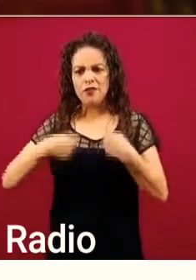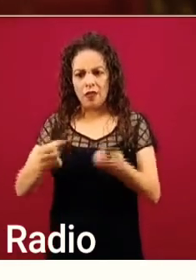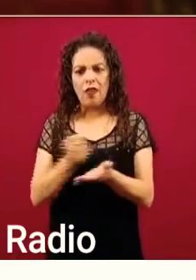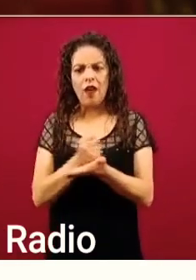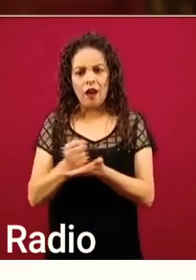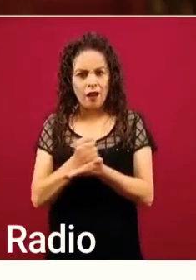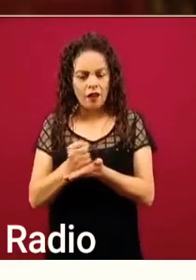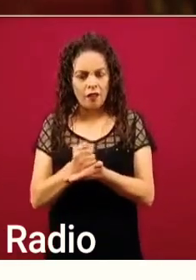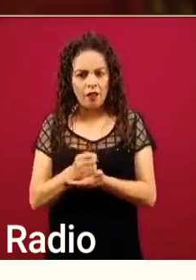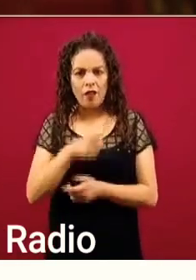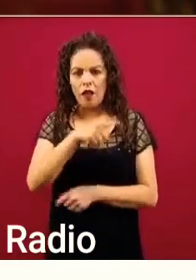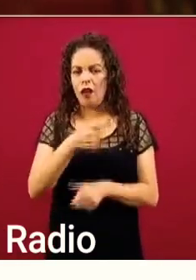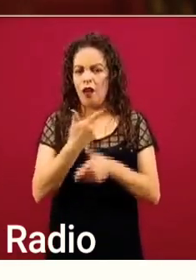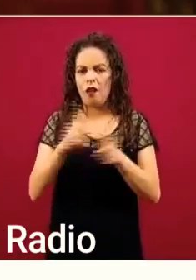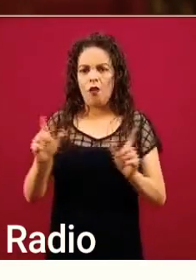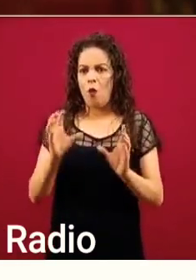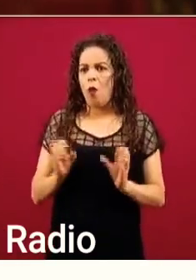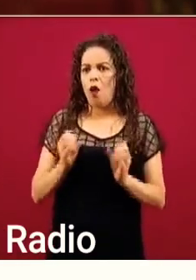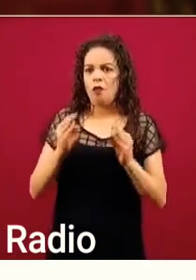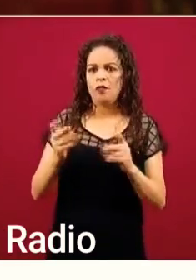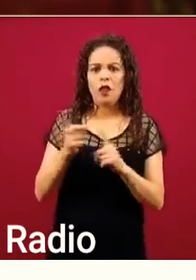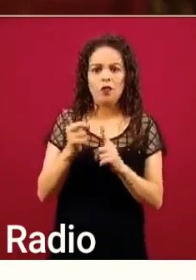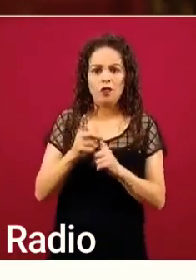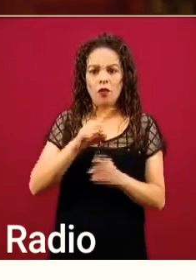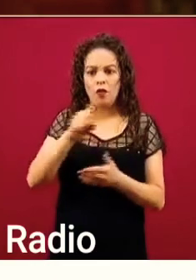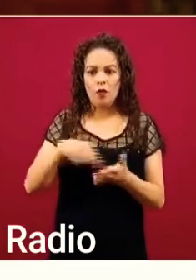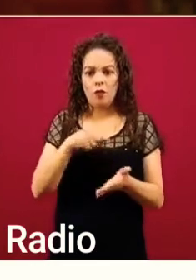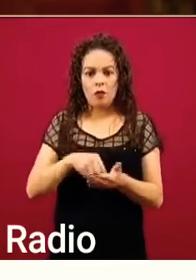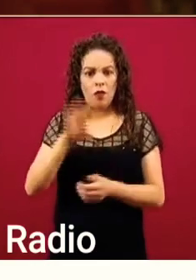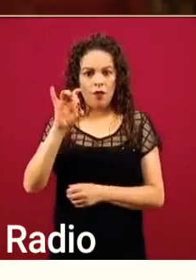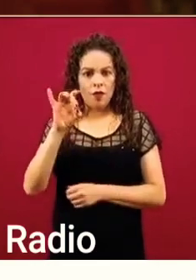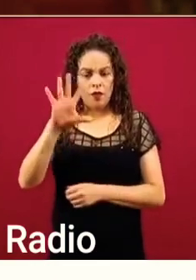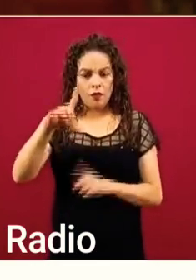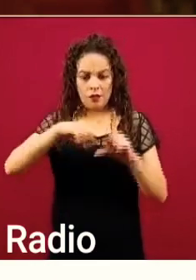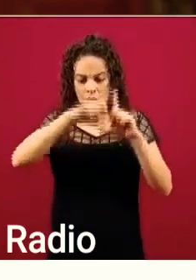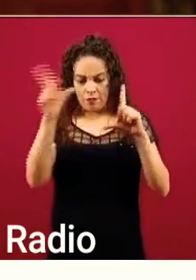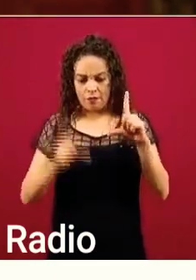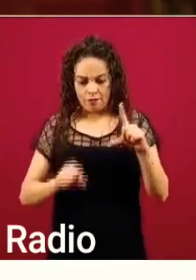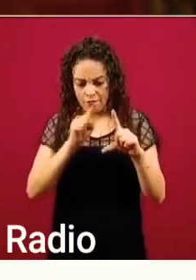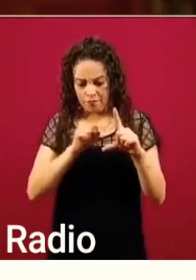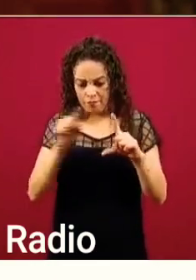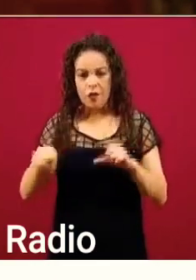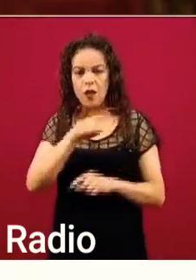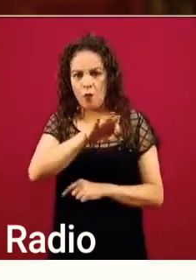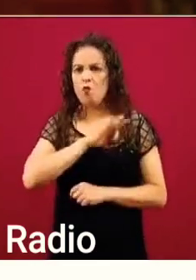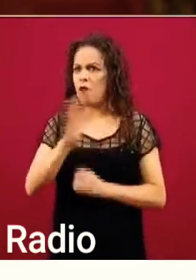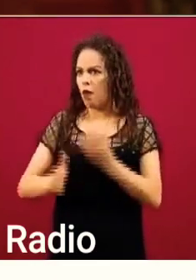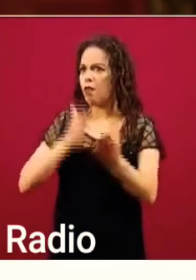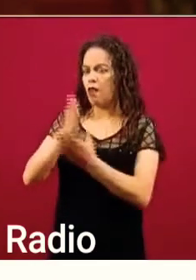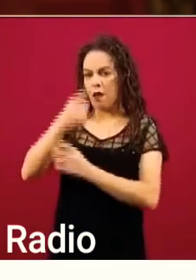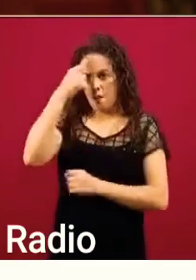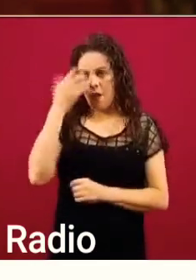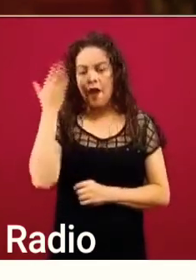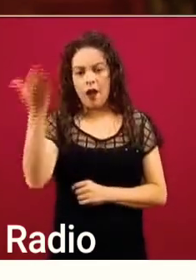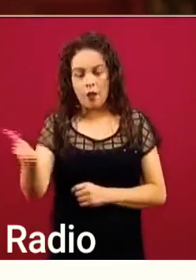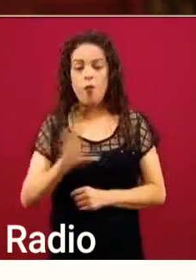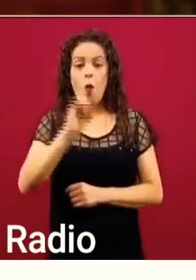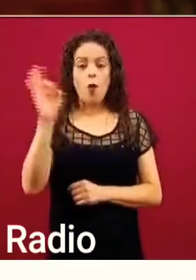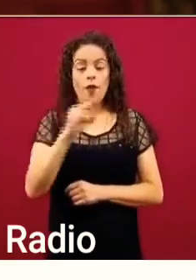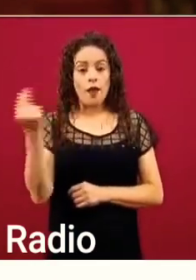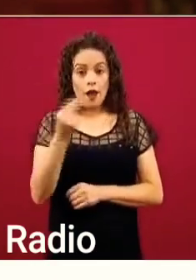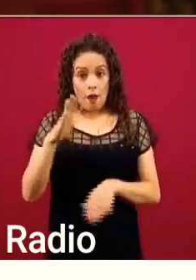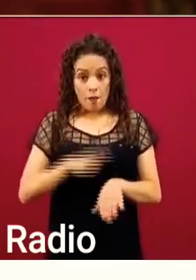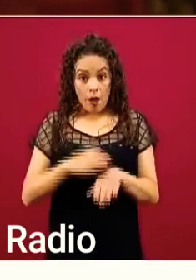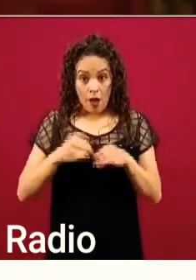solicitar a través de cualquiera de las jefaturas de vivienda del país, las 35 que tenemos en el país y pues si necesitan mayor información en